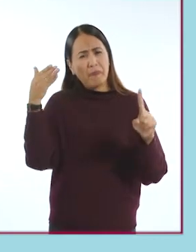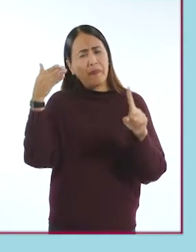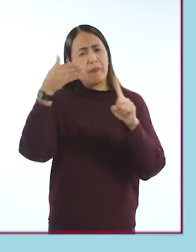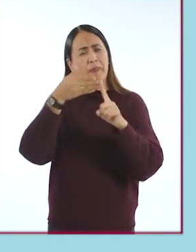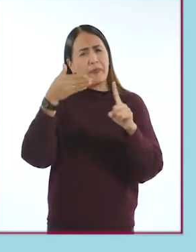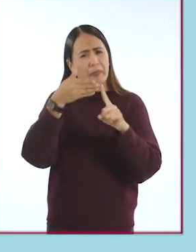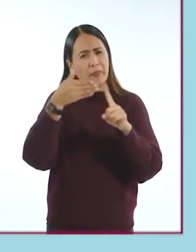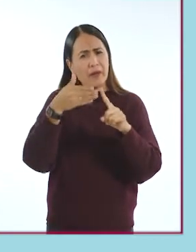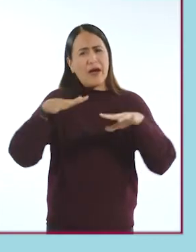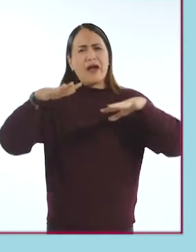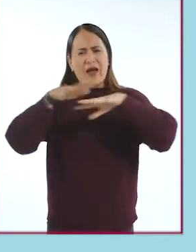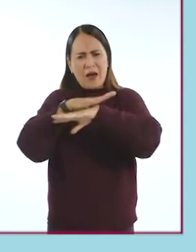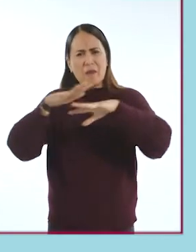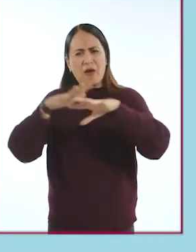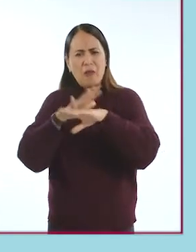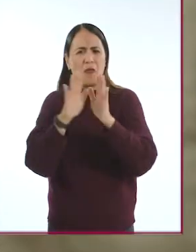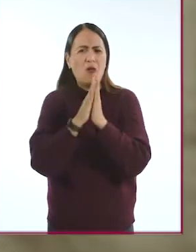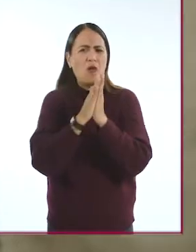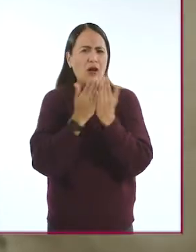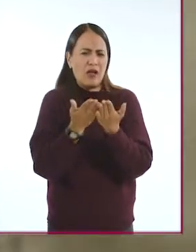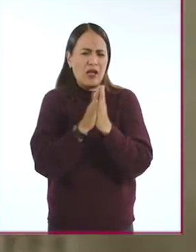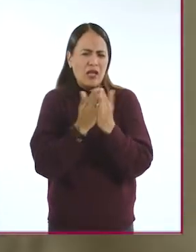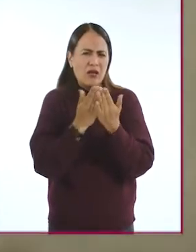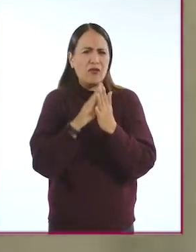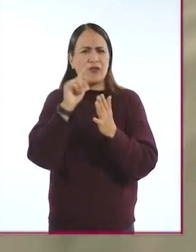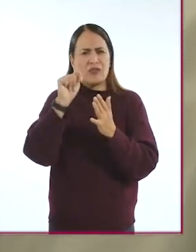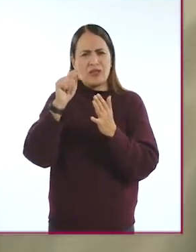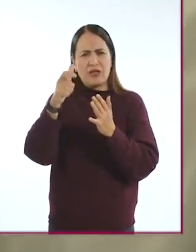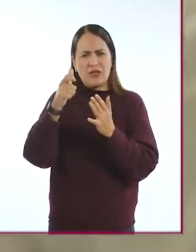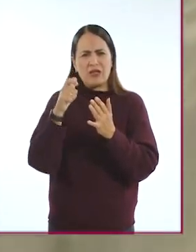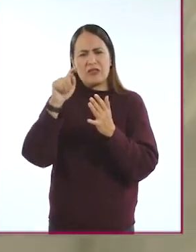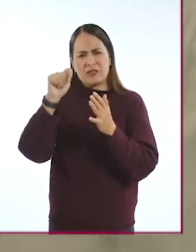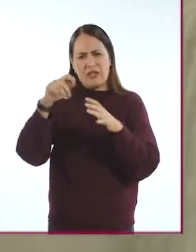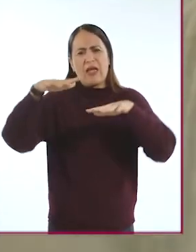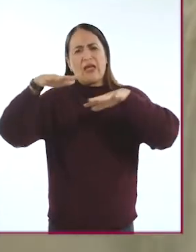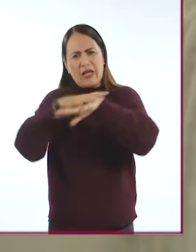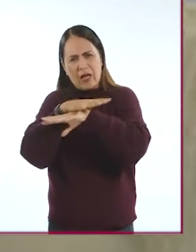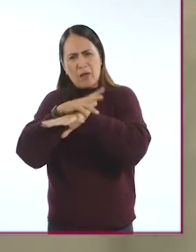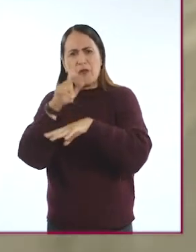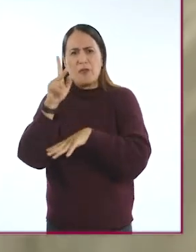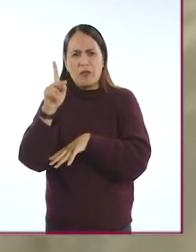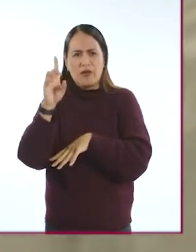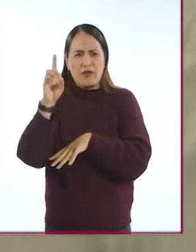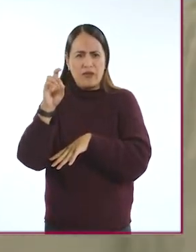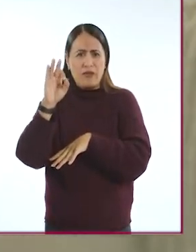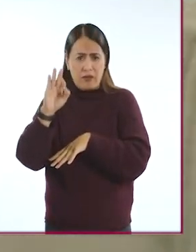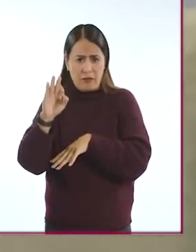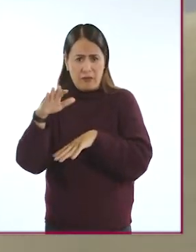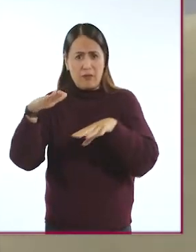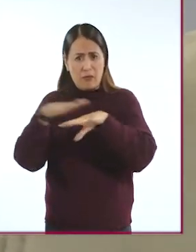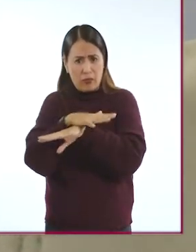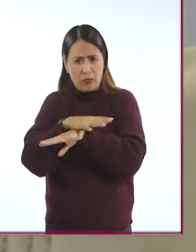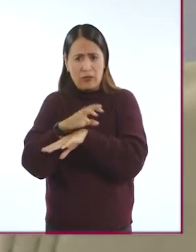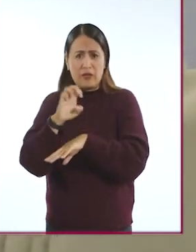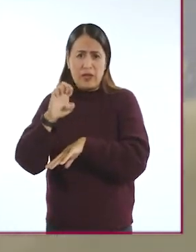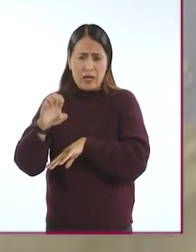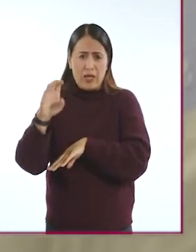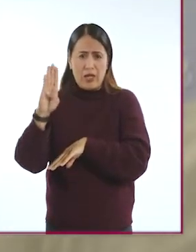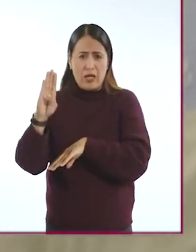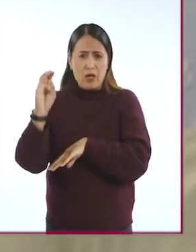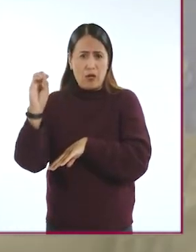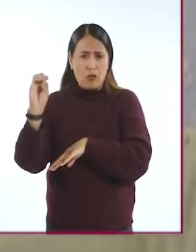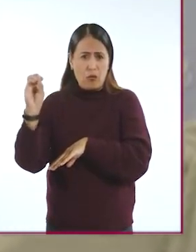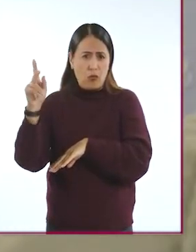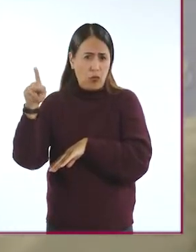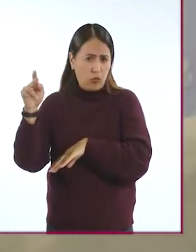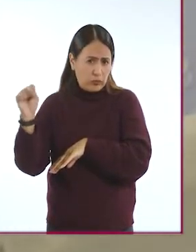pensado para convertir en braille desde un libro en formato TXT, pasando por PDF, hasta los ePUF en